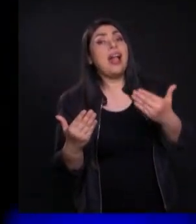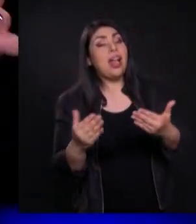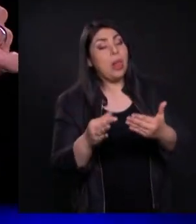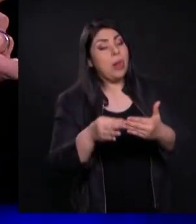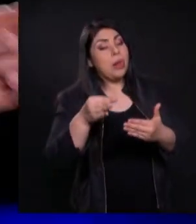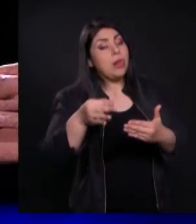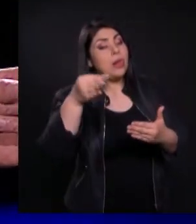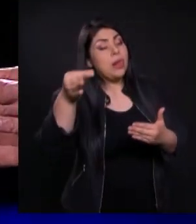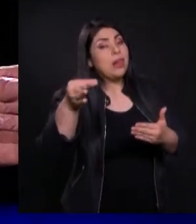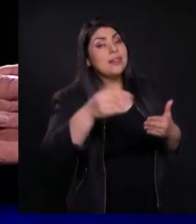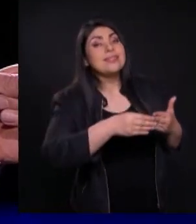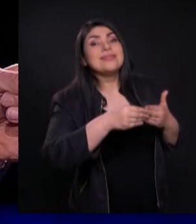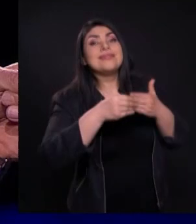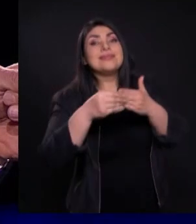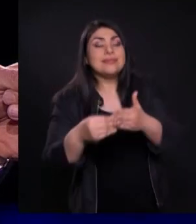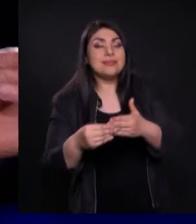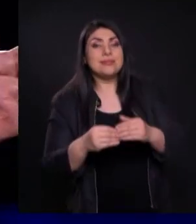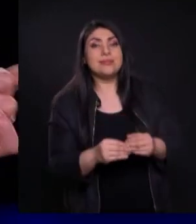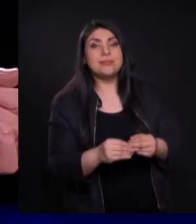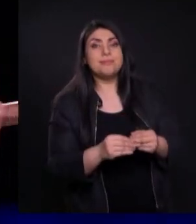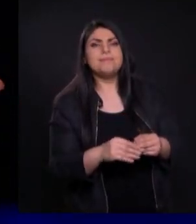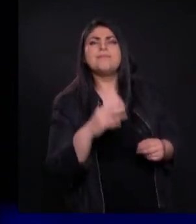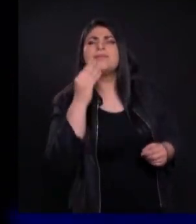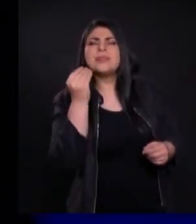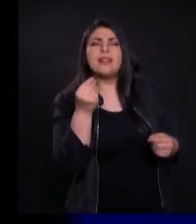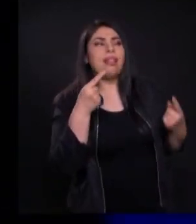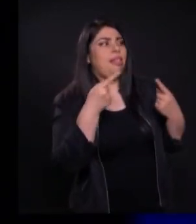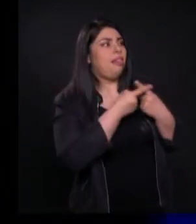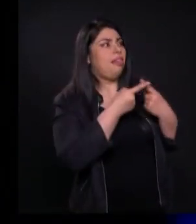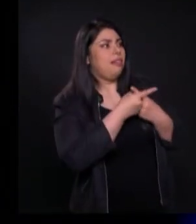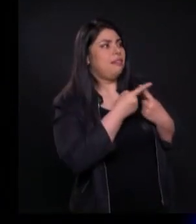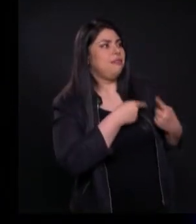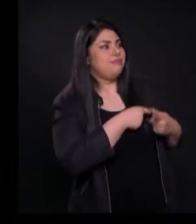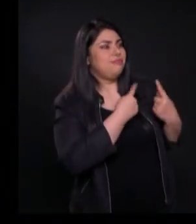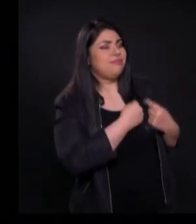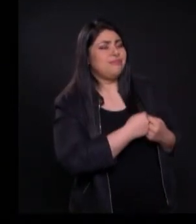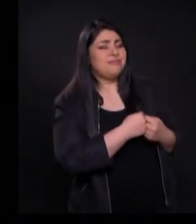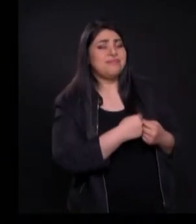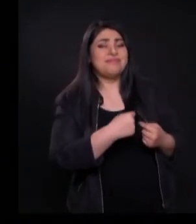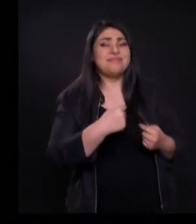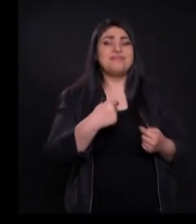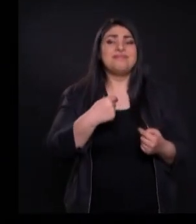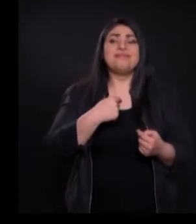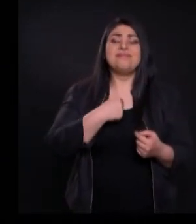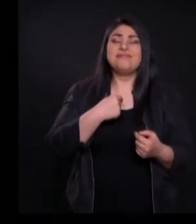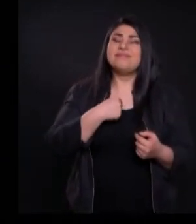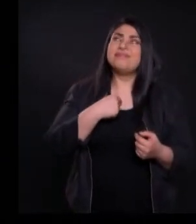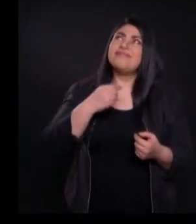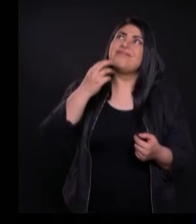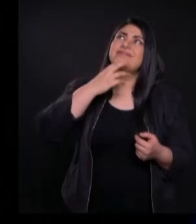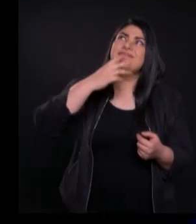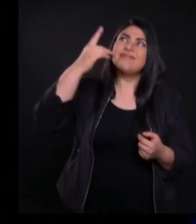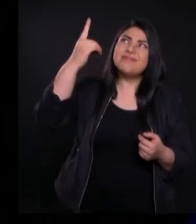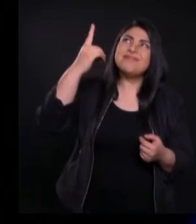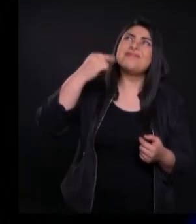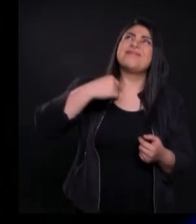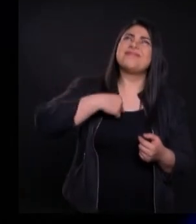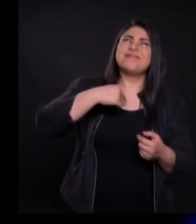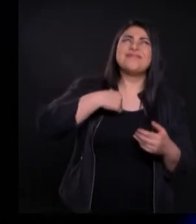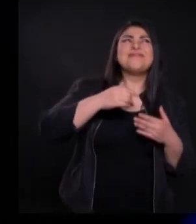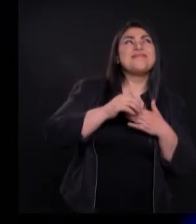No sirvas de la manera equivocada Para que entonces digas Ah en ese momento Dios me va a poder dirigir a otros No, no, no